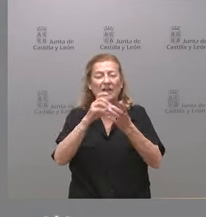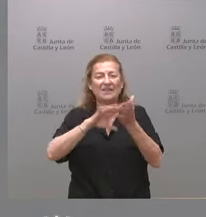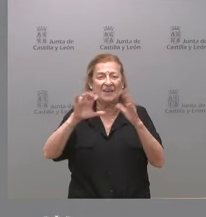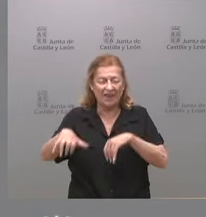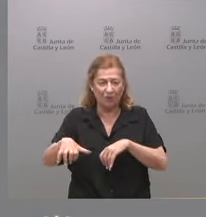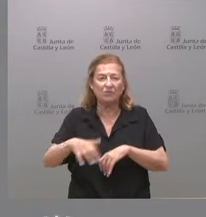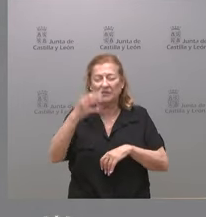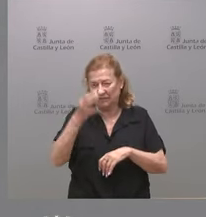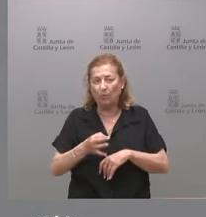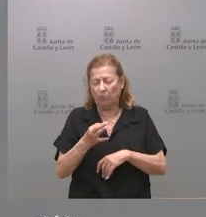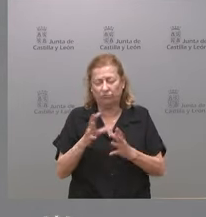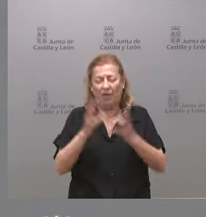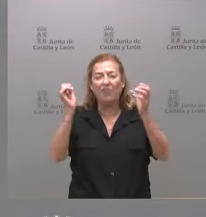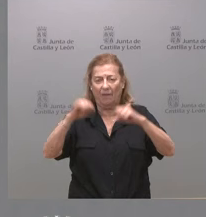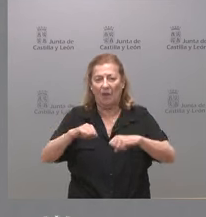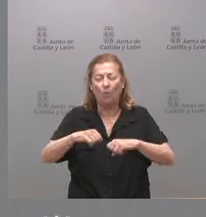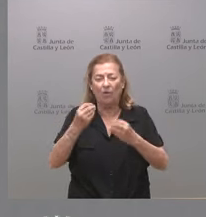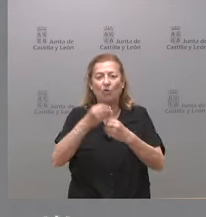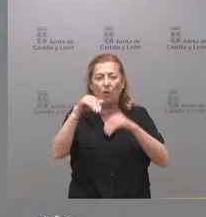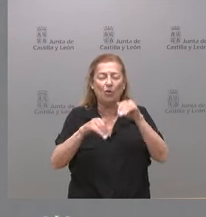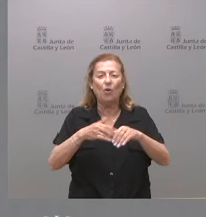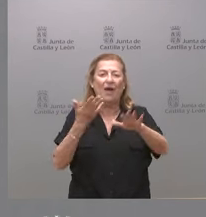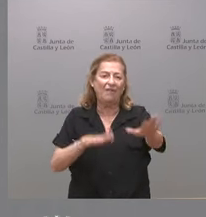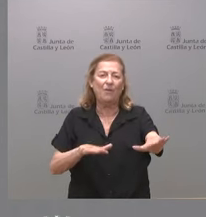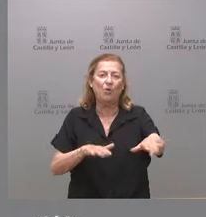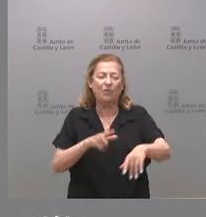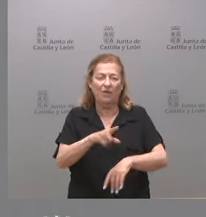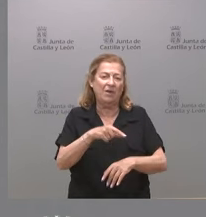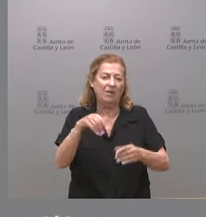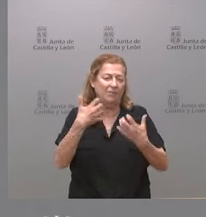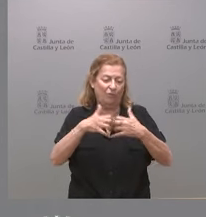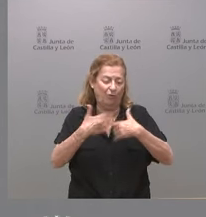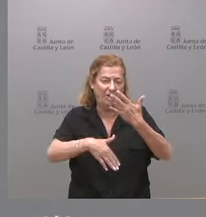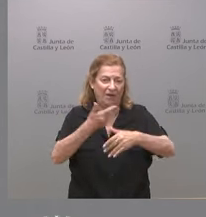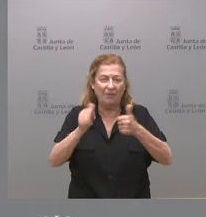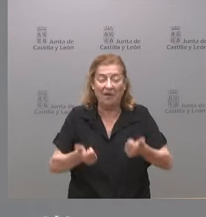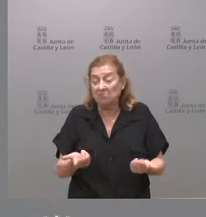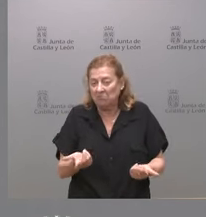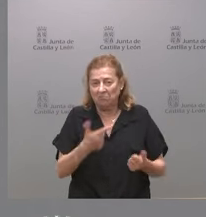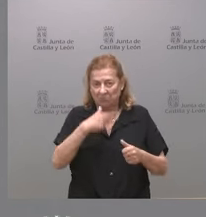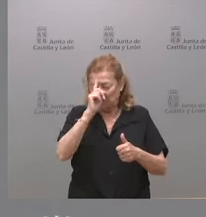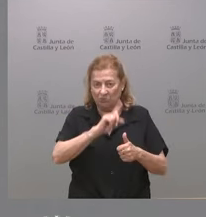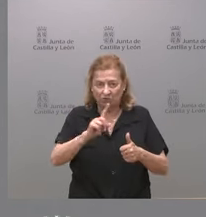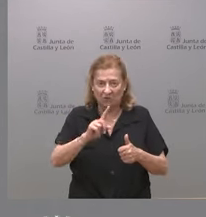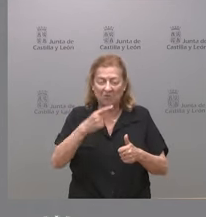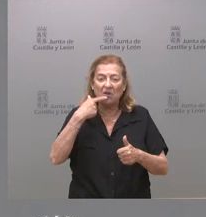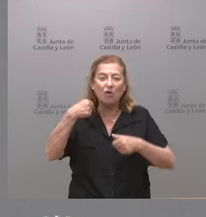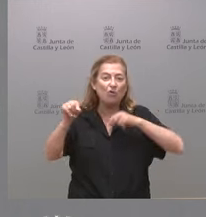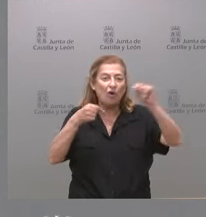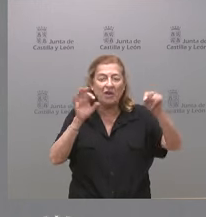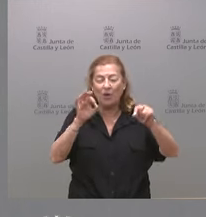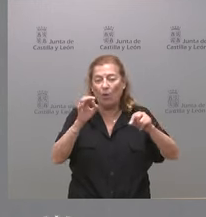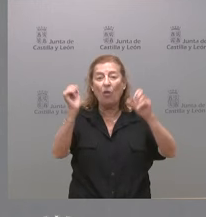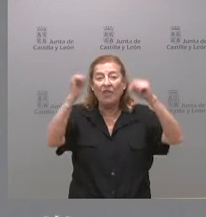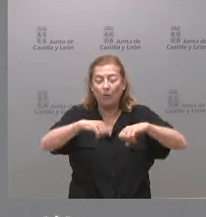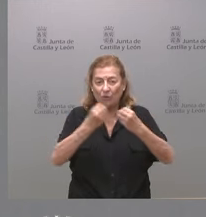estarían muy de acuerdo con su voto a favor de esa puesta en marcha yo no sé si le corrigen o están de acuerdo con